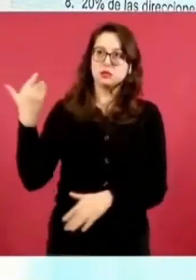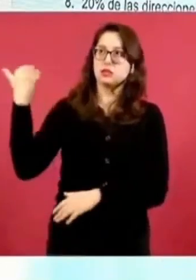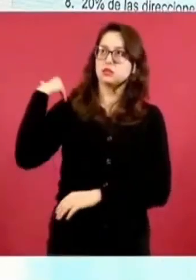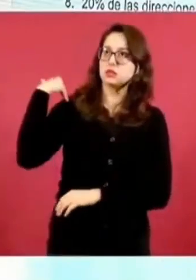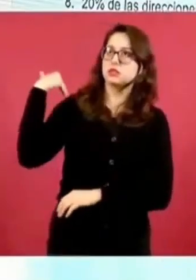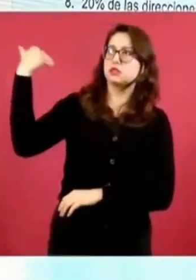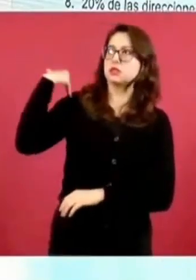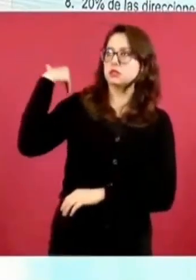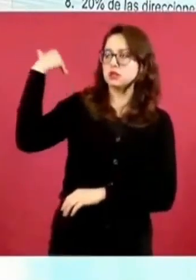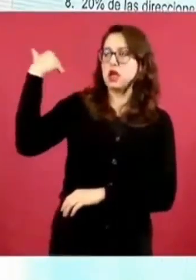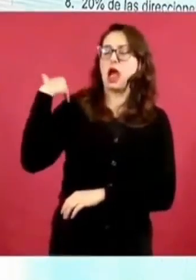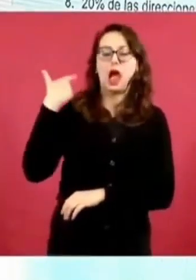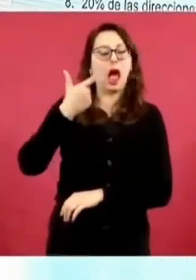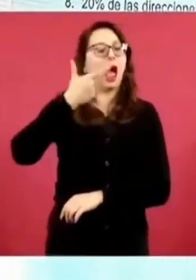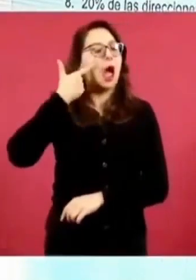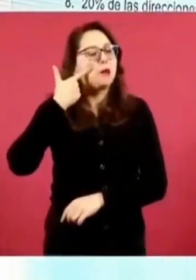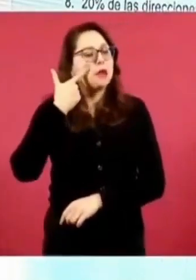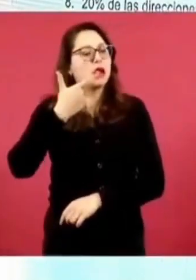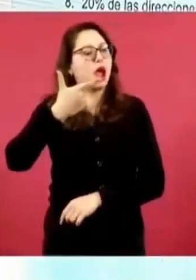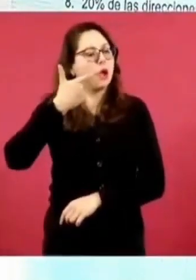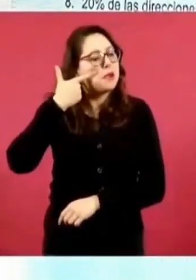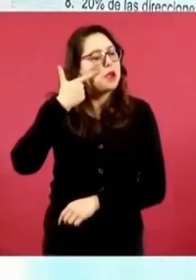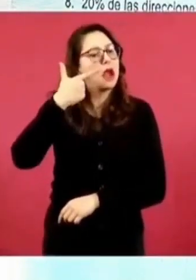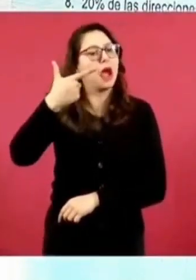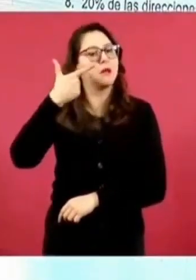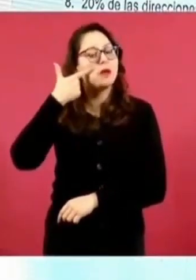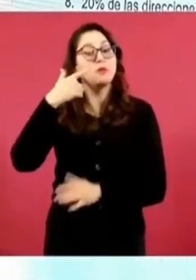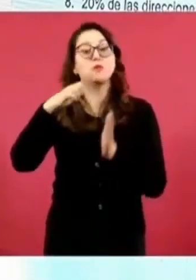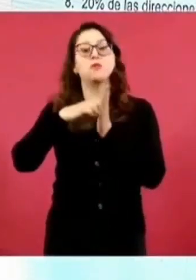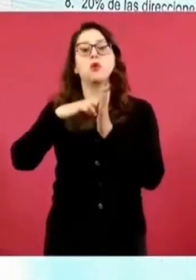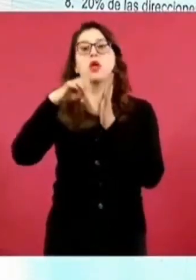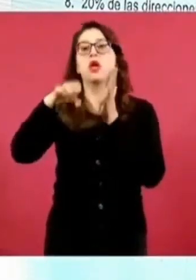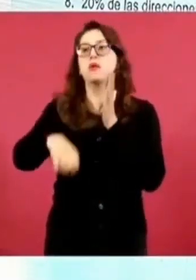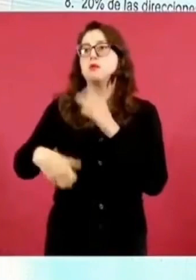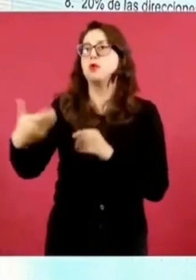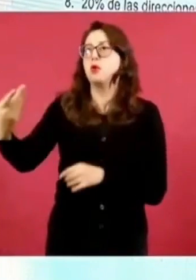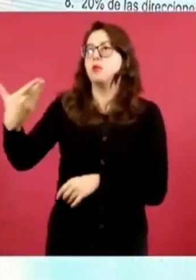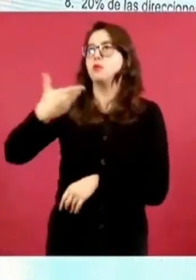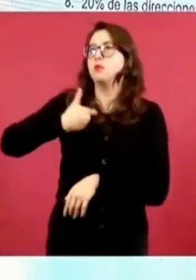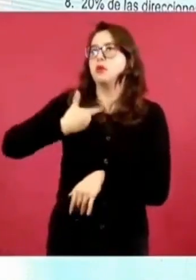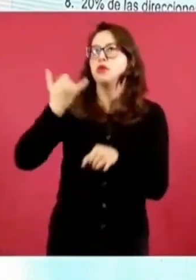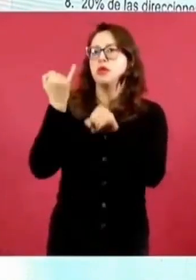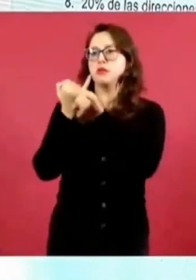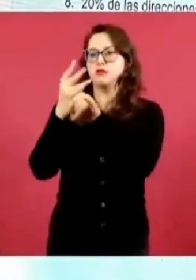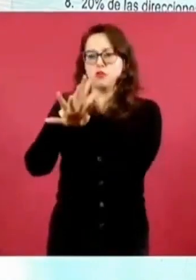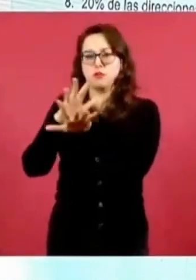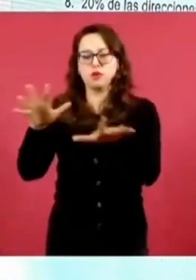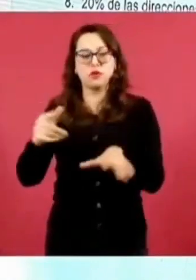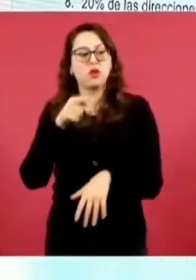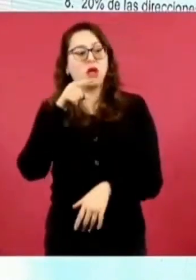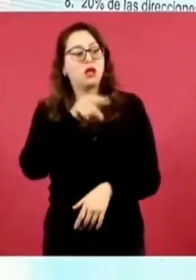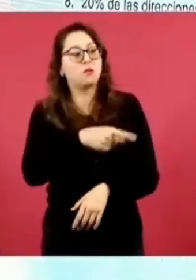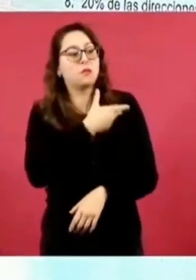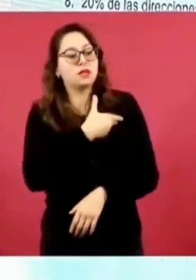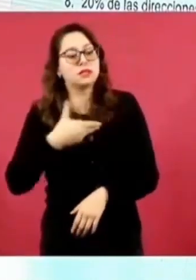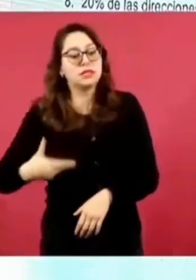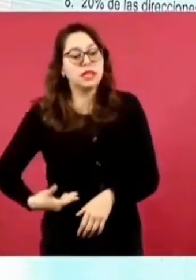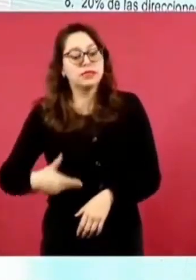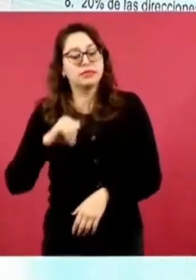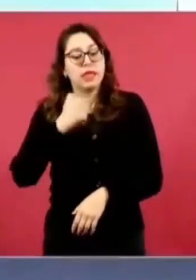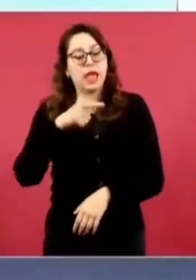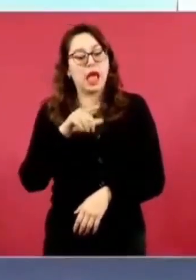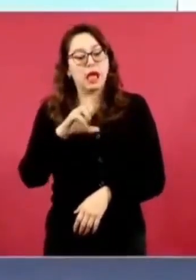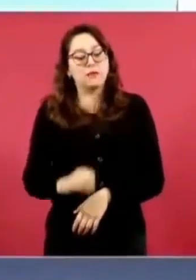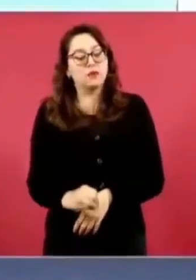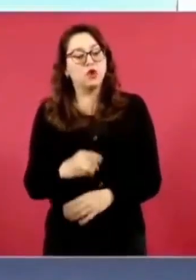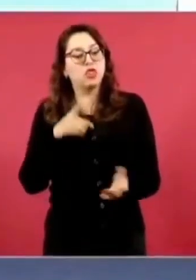sanitario utiliza el presidente, se los puedo